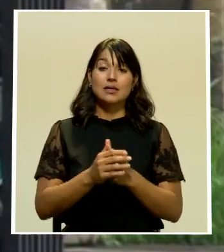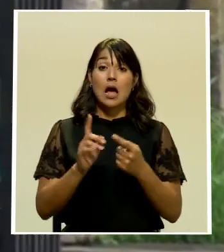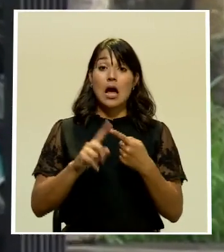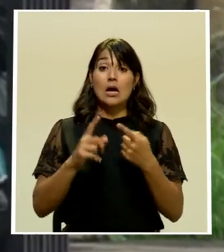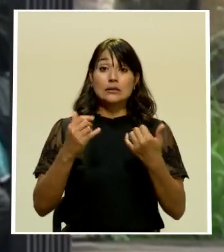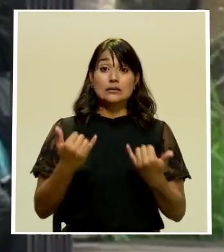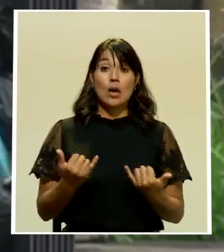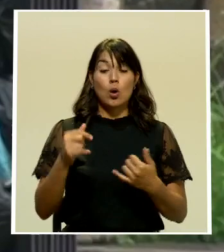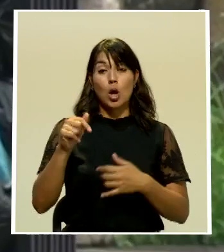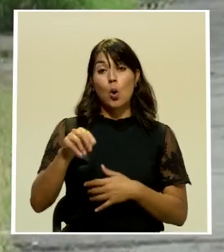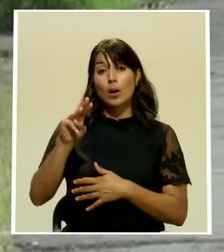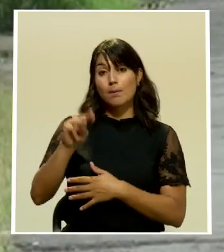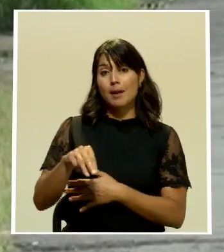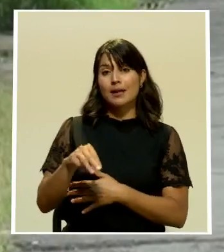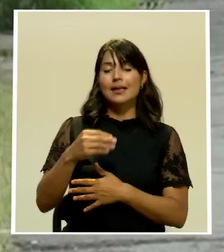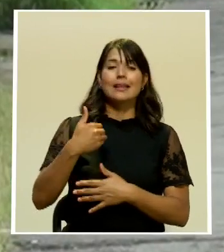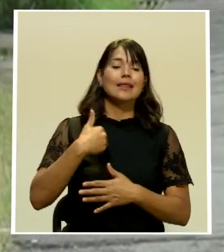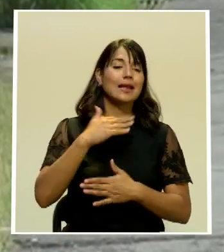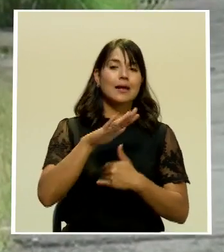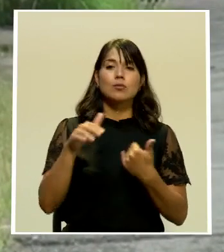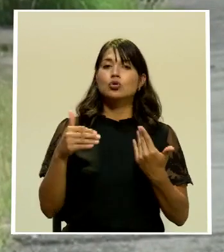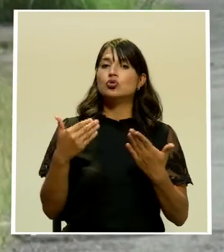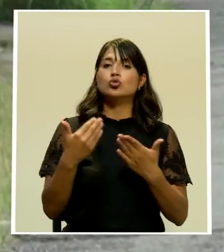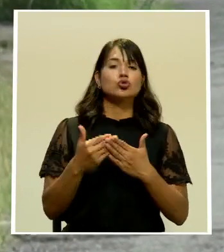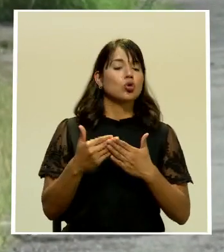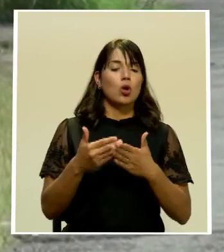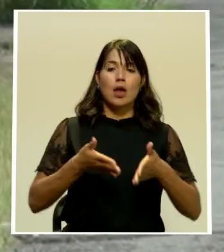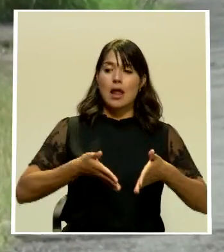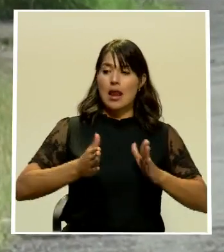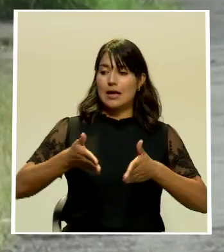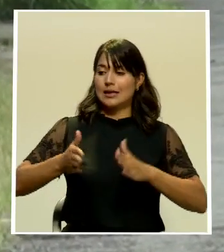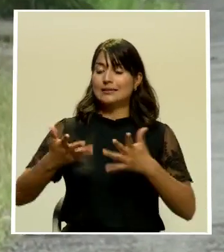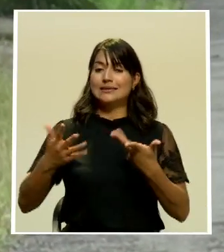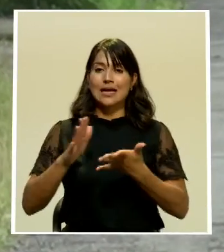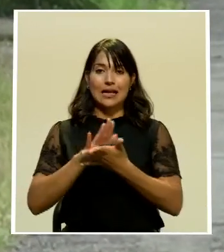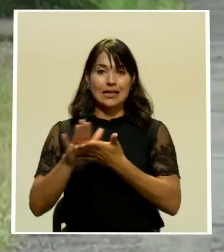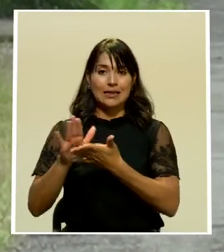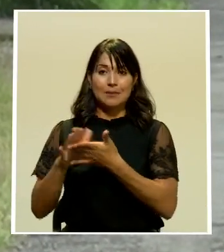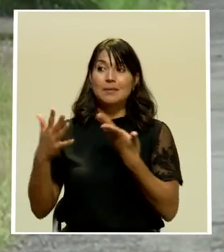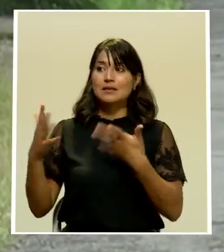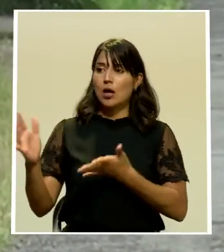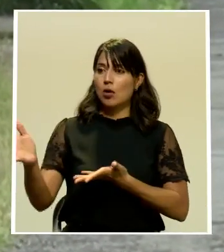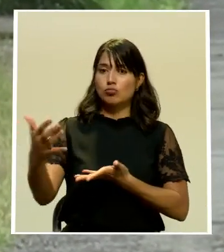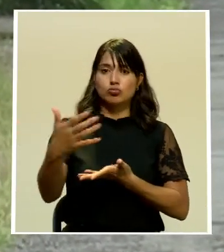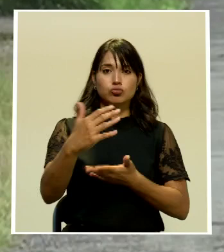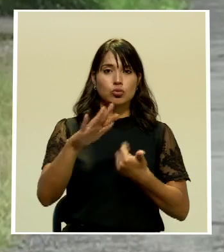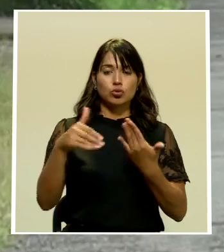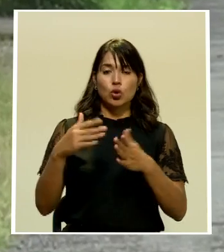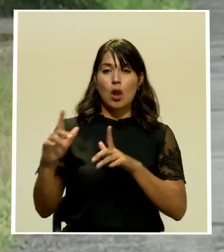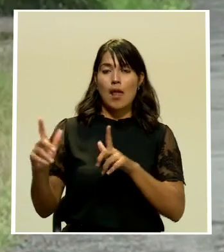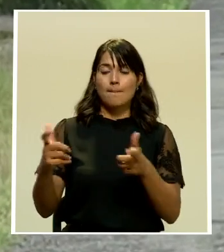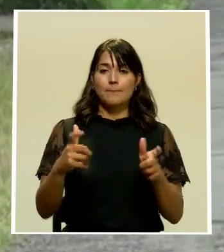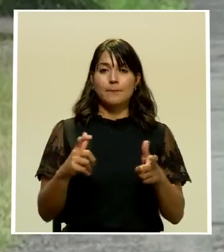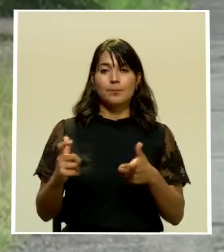momento, a hoy martes, tenemos todas las rutas de recolección completamente al día y pues